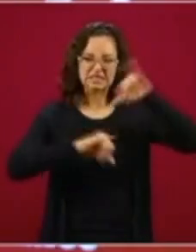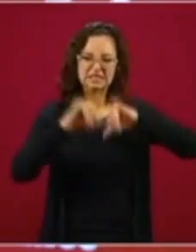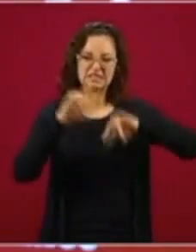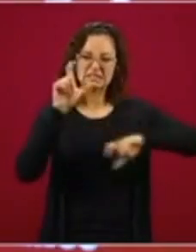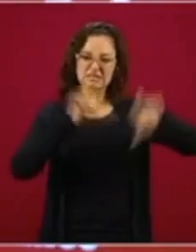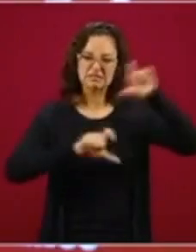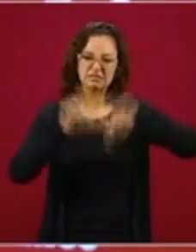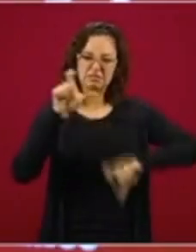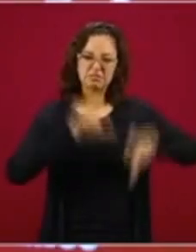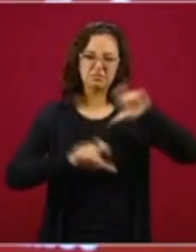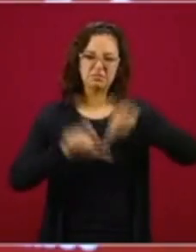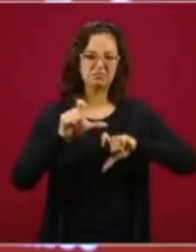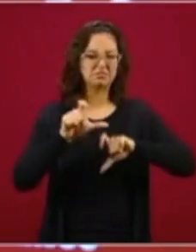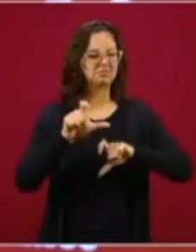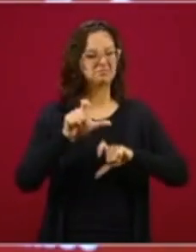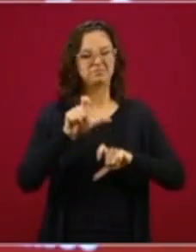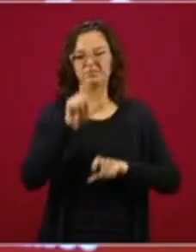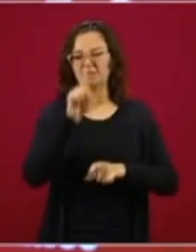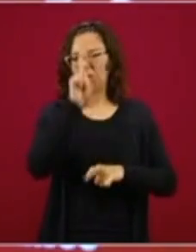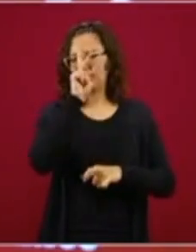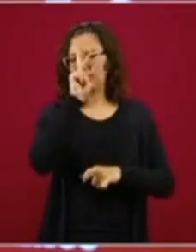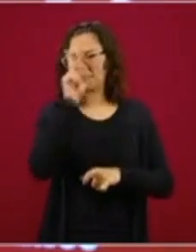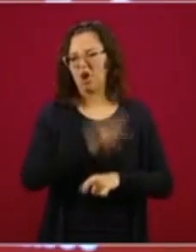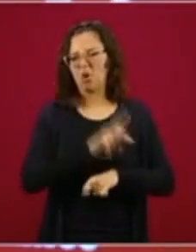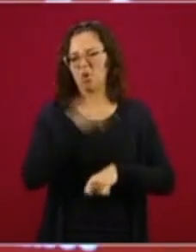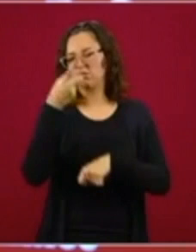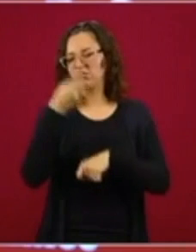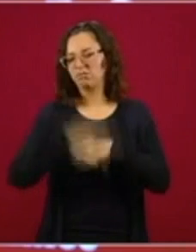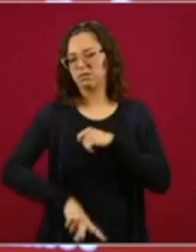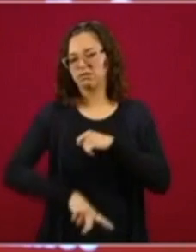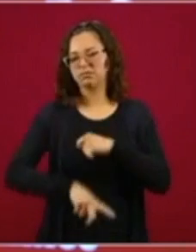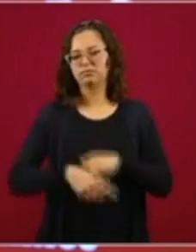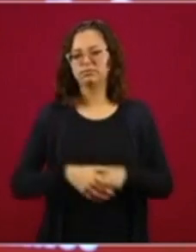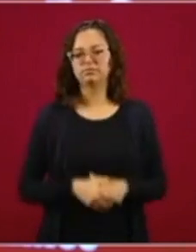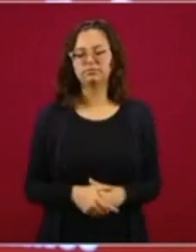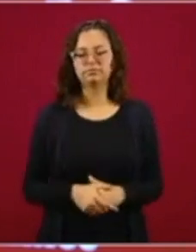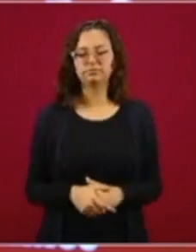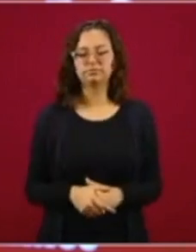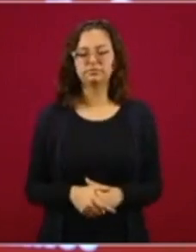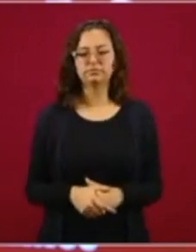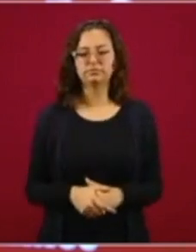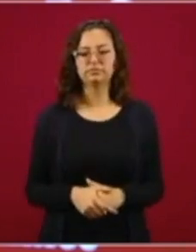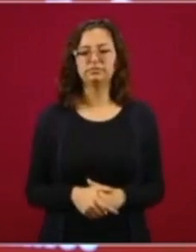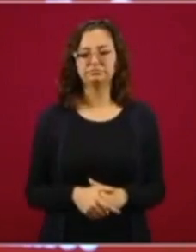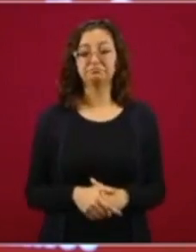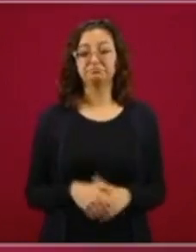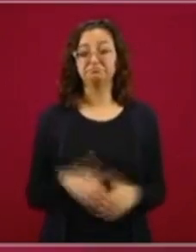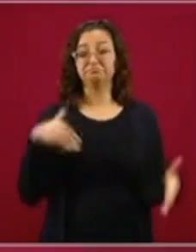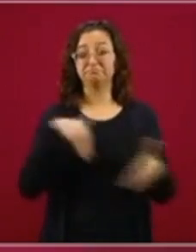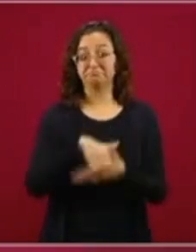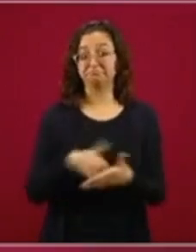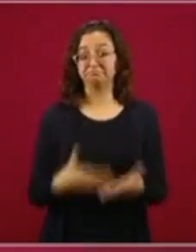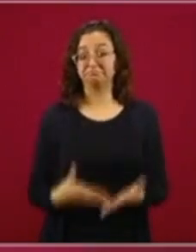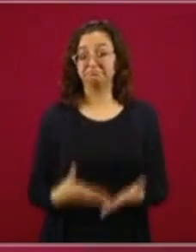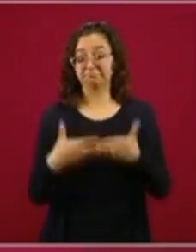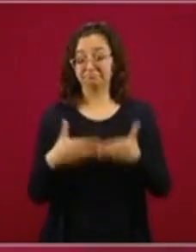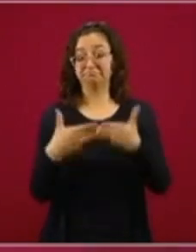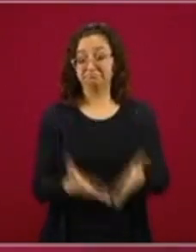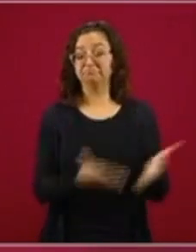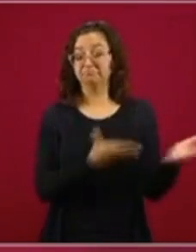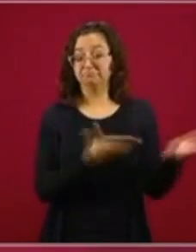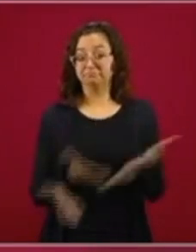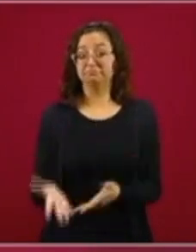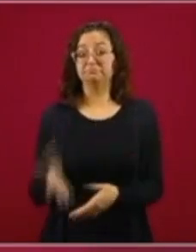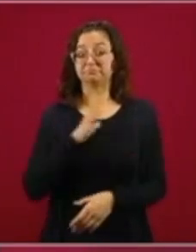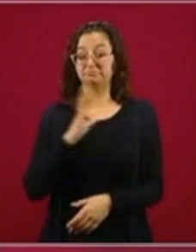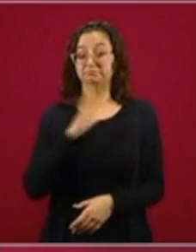las más dañinas por los puertos nuestros. Nosotros no hemos podido